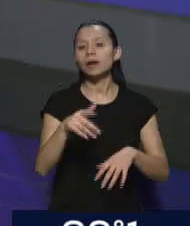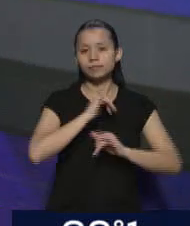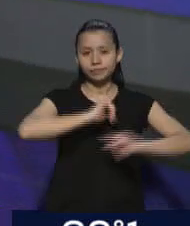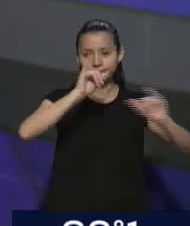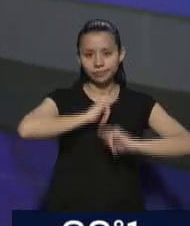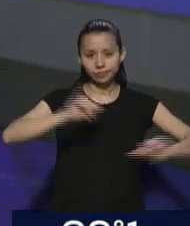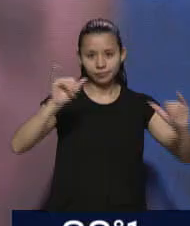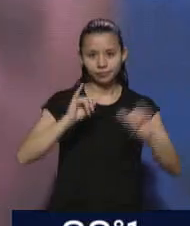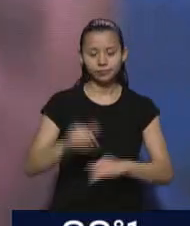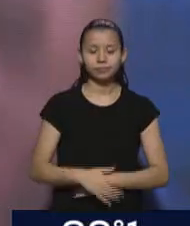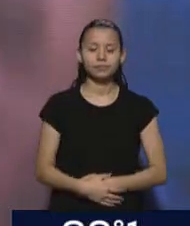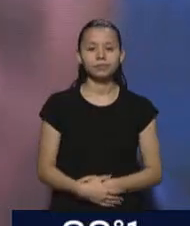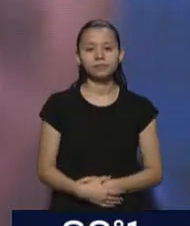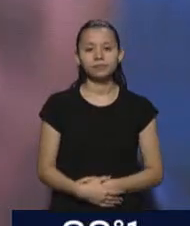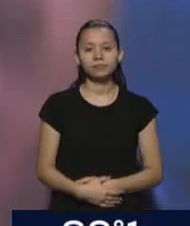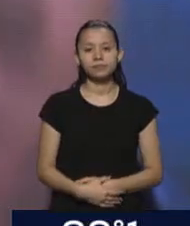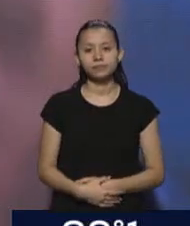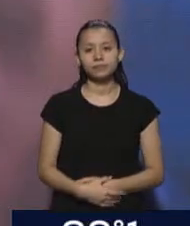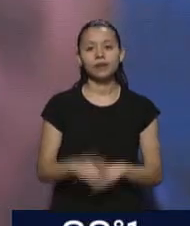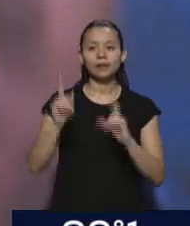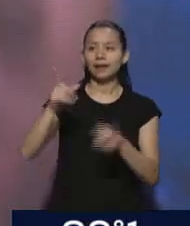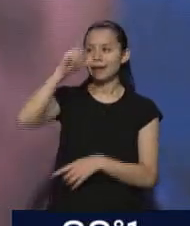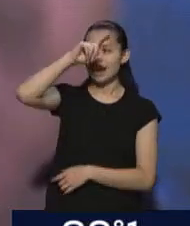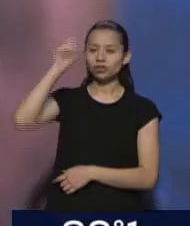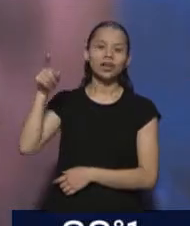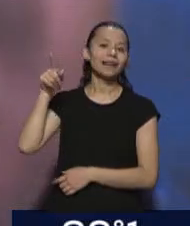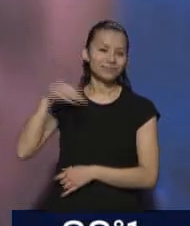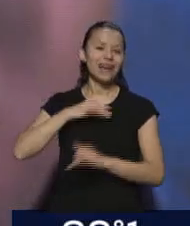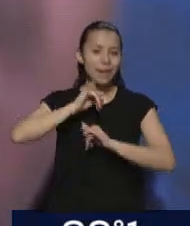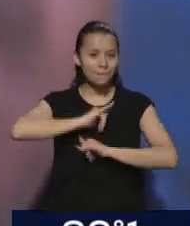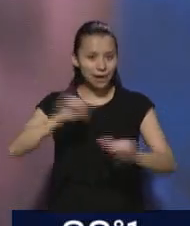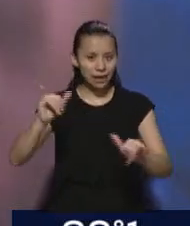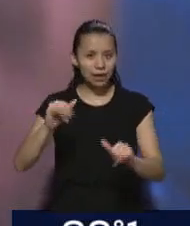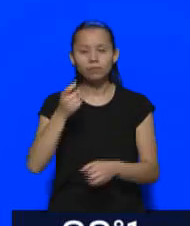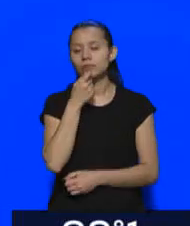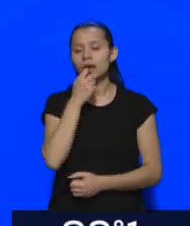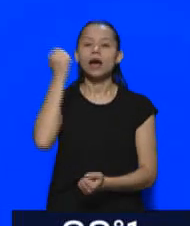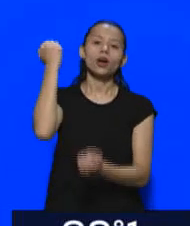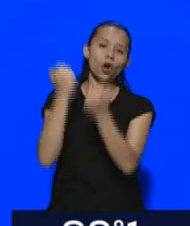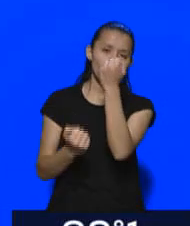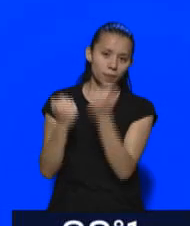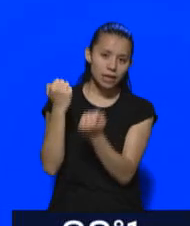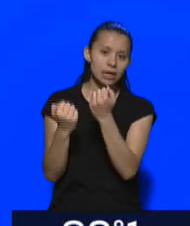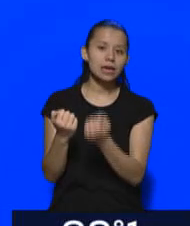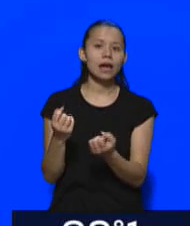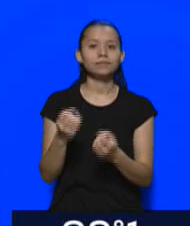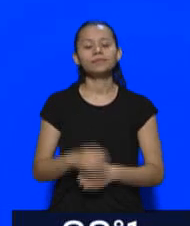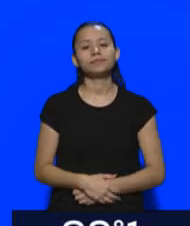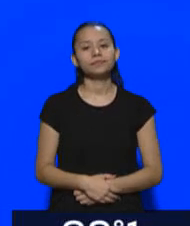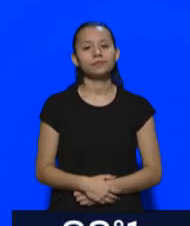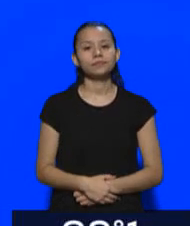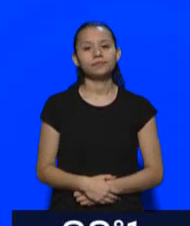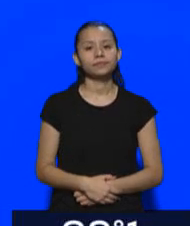maneras se basa un poco en lo que pasa a nivel nacional, ¿no? A nivel nacional, dice, bueno, la economía también, porque esto explica la macroeconomía,